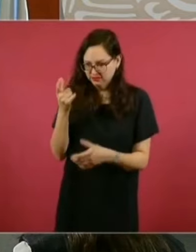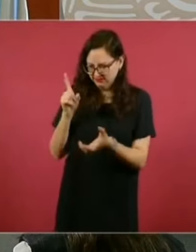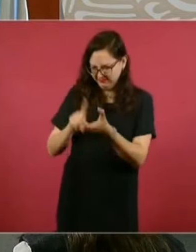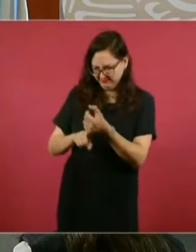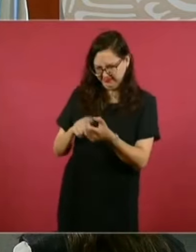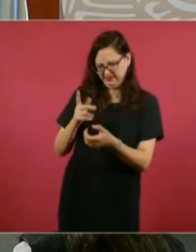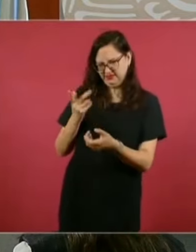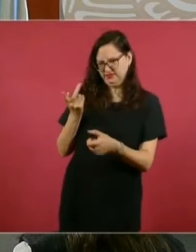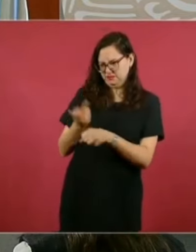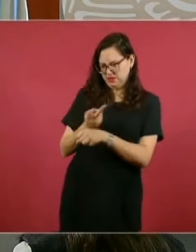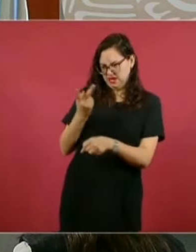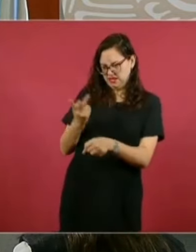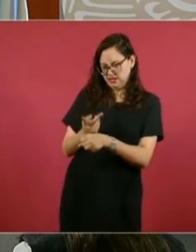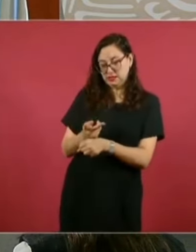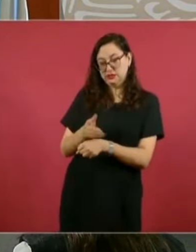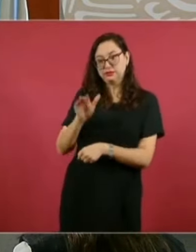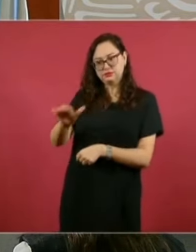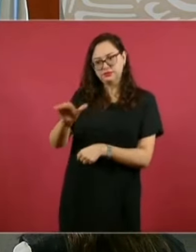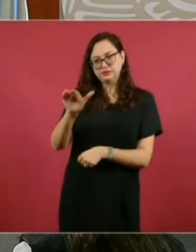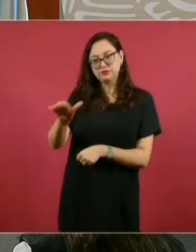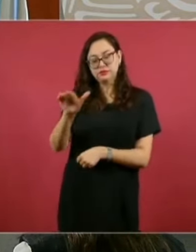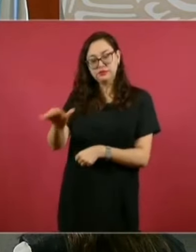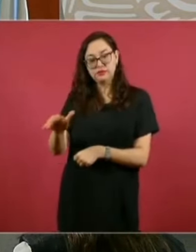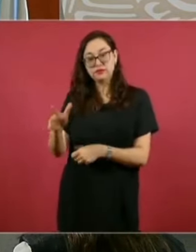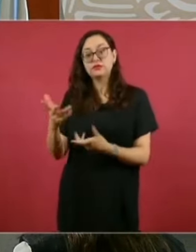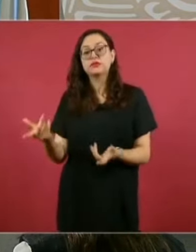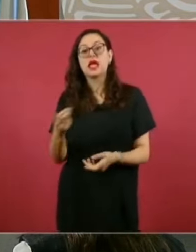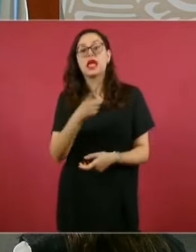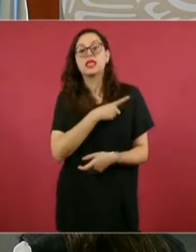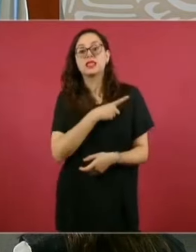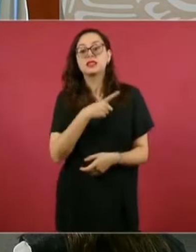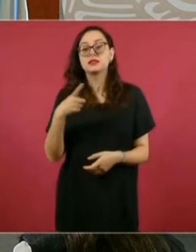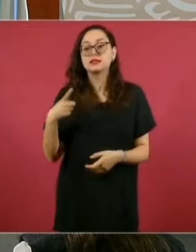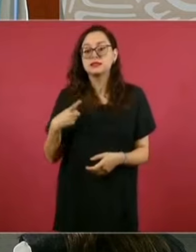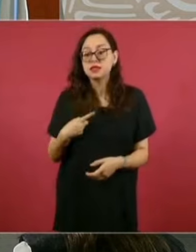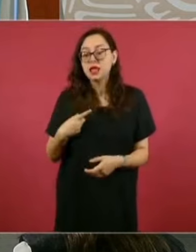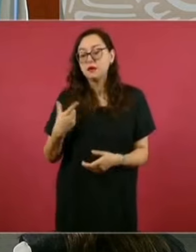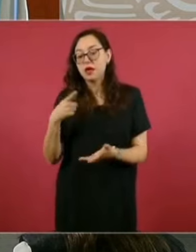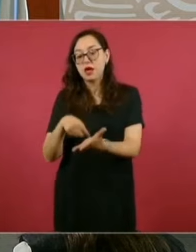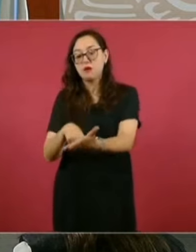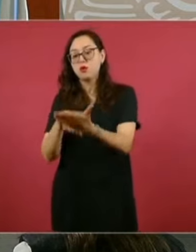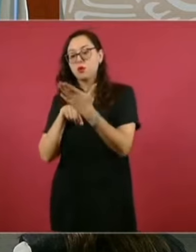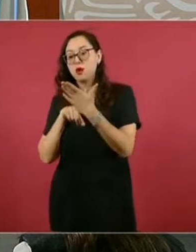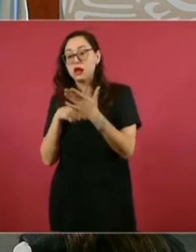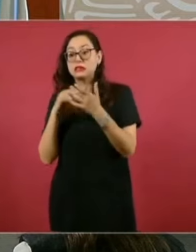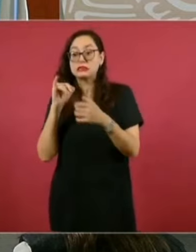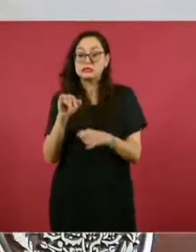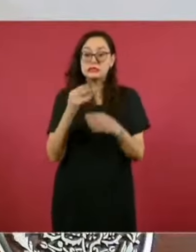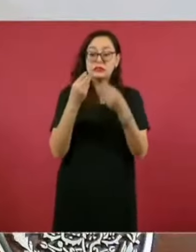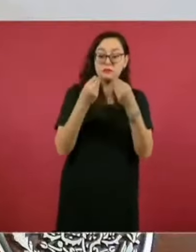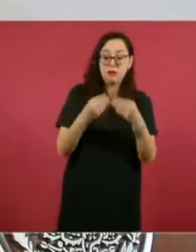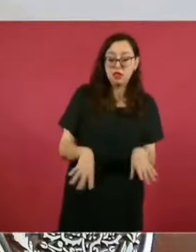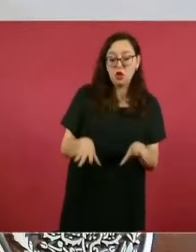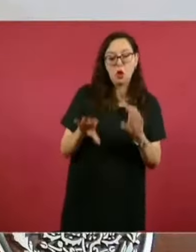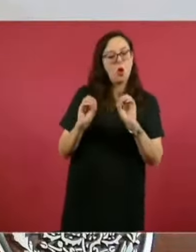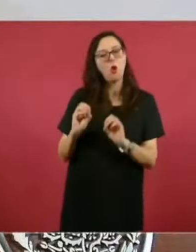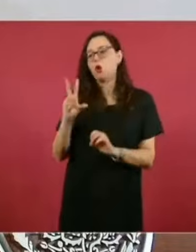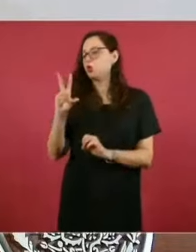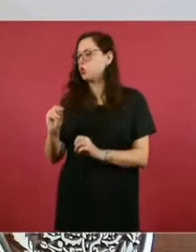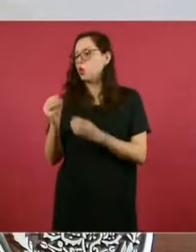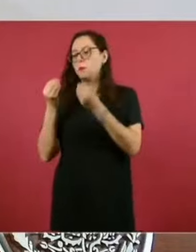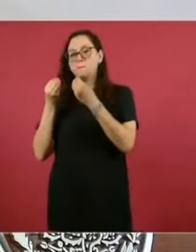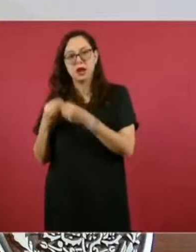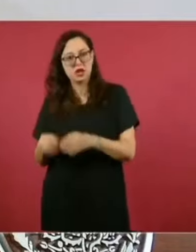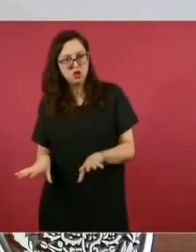auditados, por lo que no pueden ser considerados daños patrimoniales, hasta en tanto no se